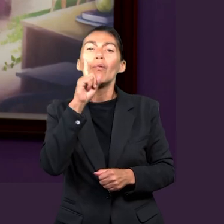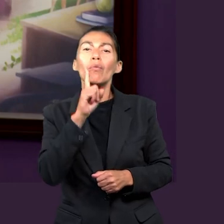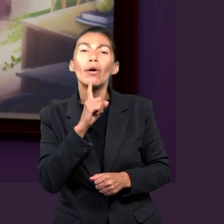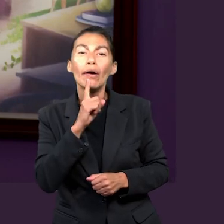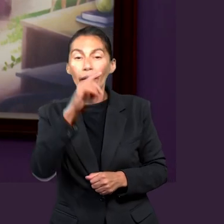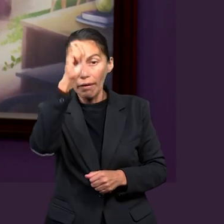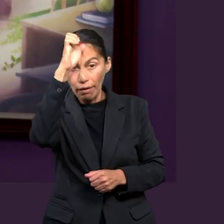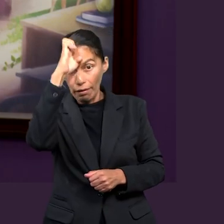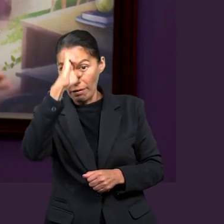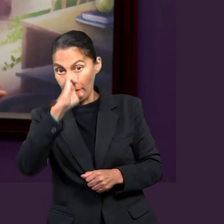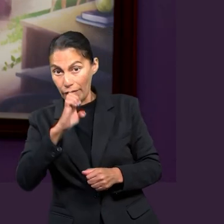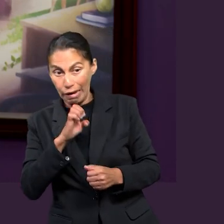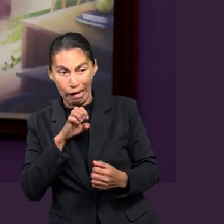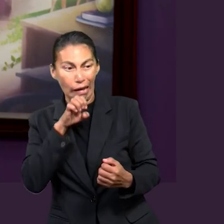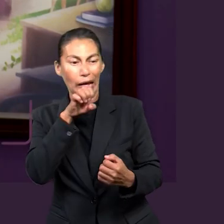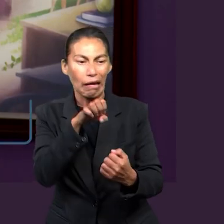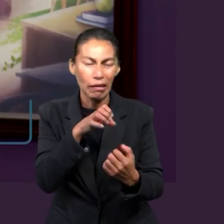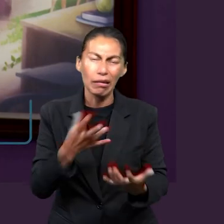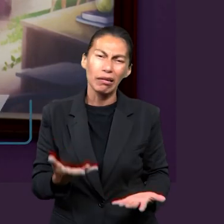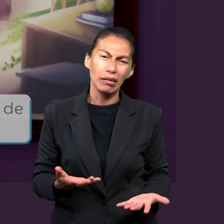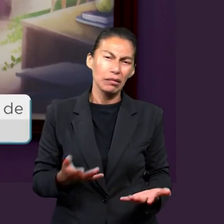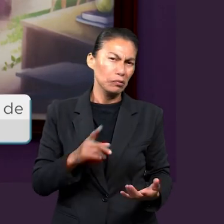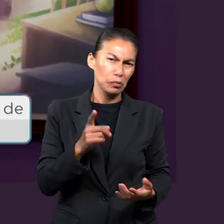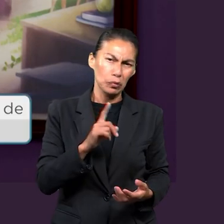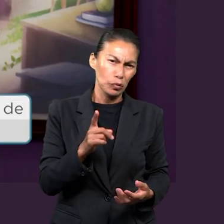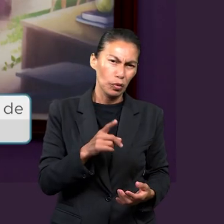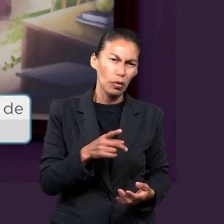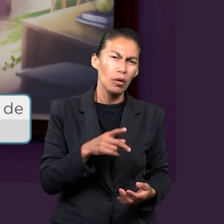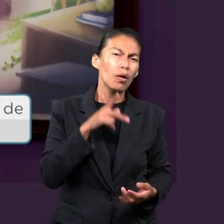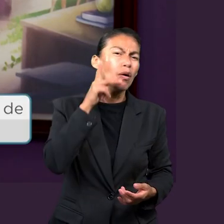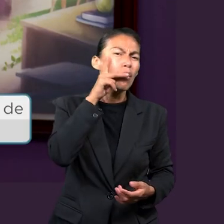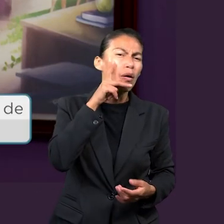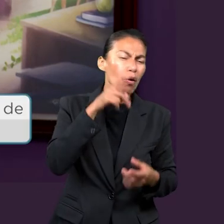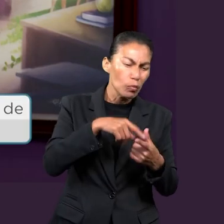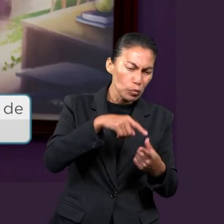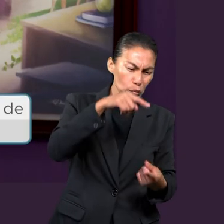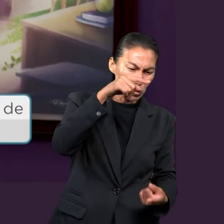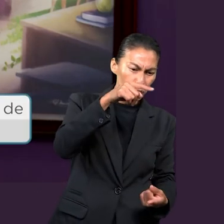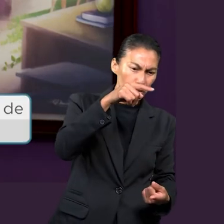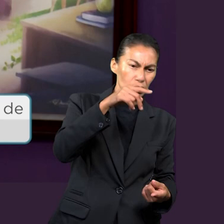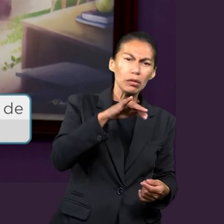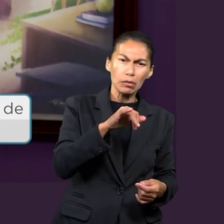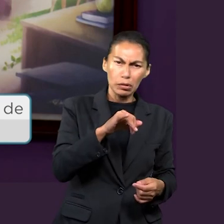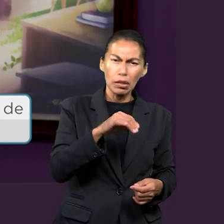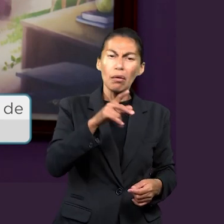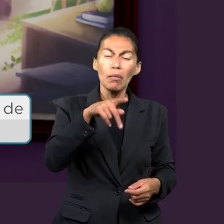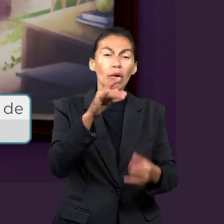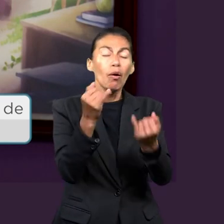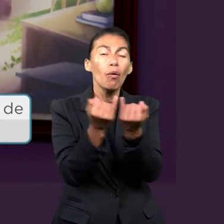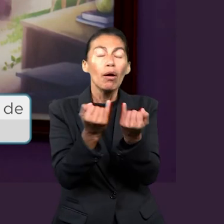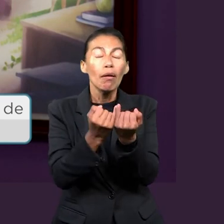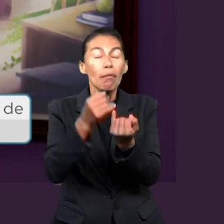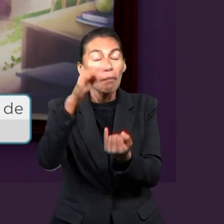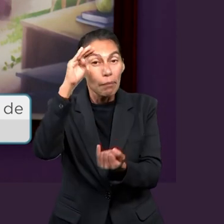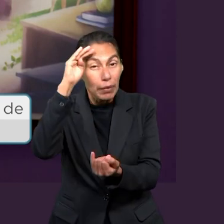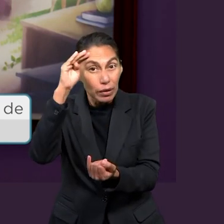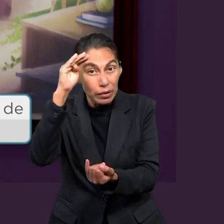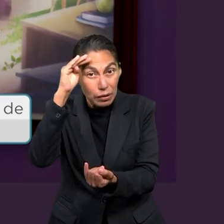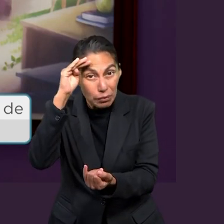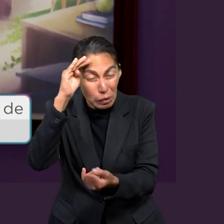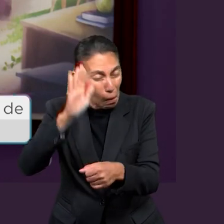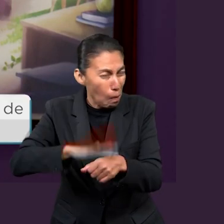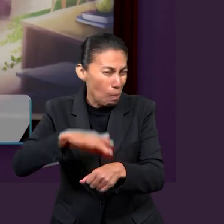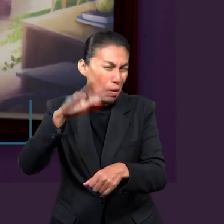utilizó una mujer, no solamente utilizó una botella de alcohol, a veces también utilizó